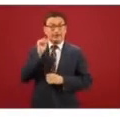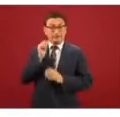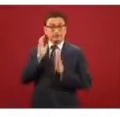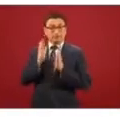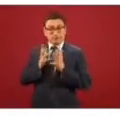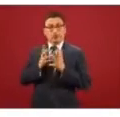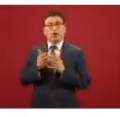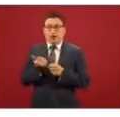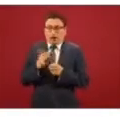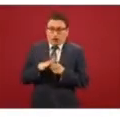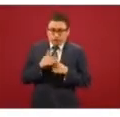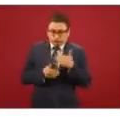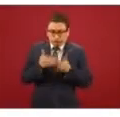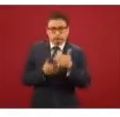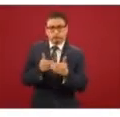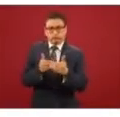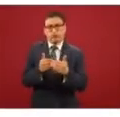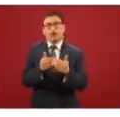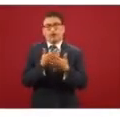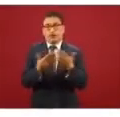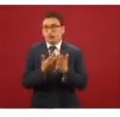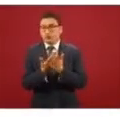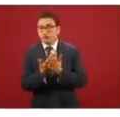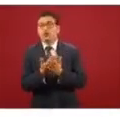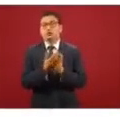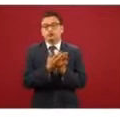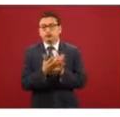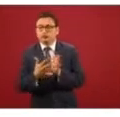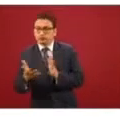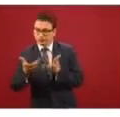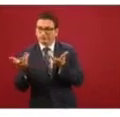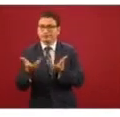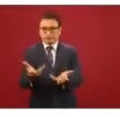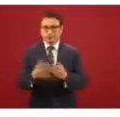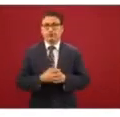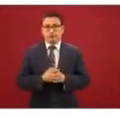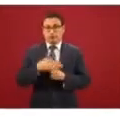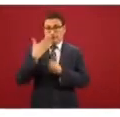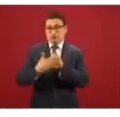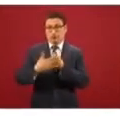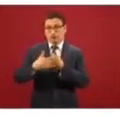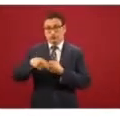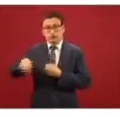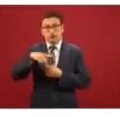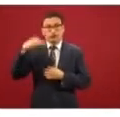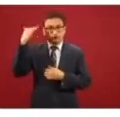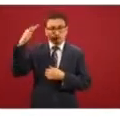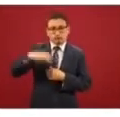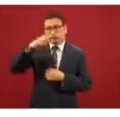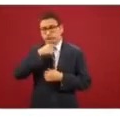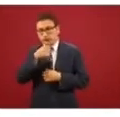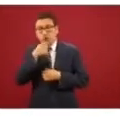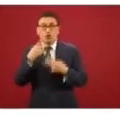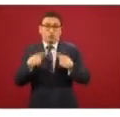procesos administrativos y entramos a la parte de los procesos operativos para que los adultos mayores puedan o las